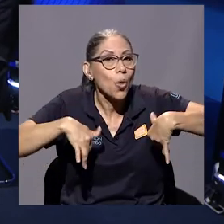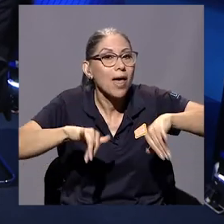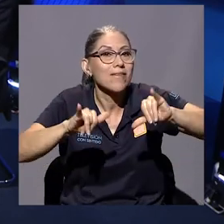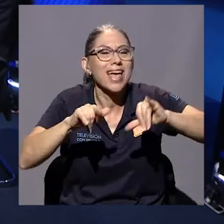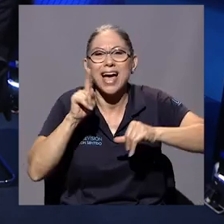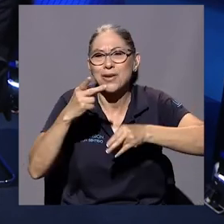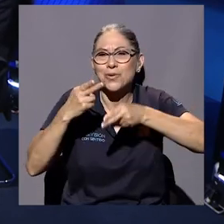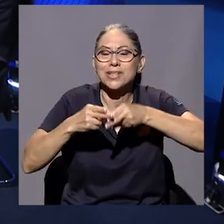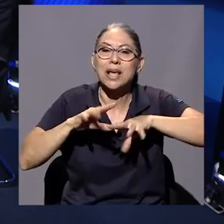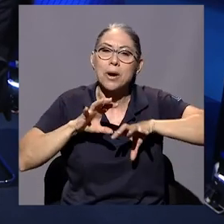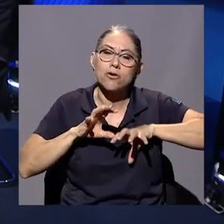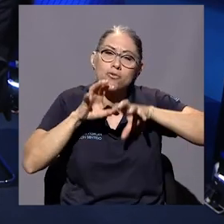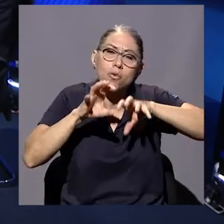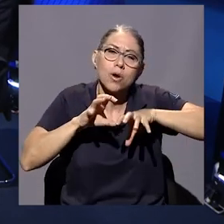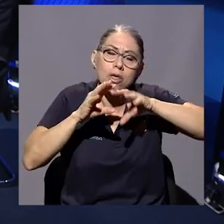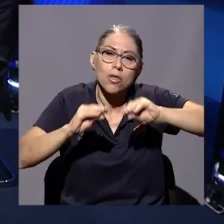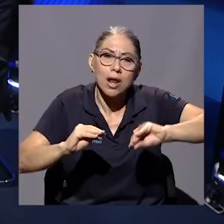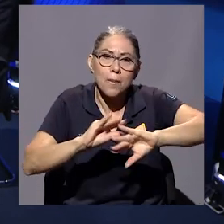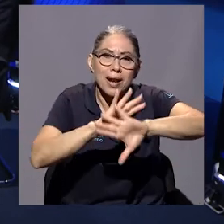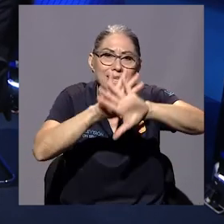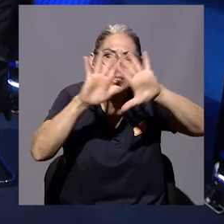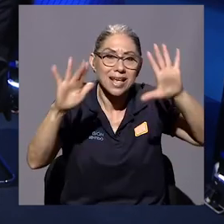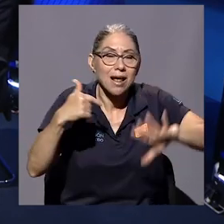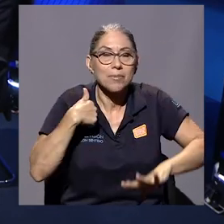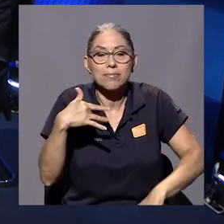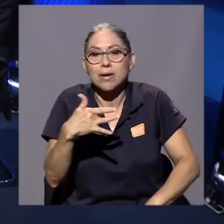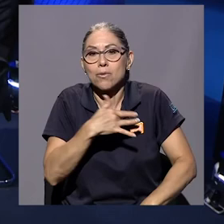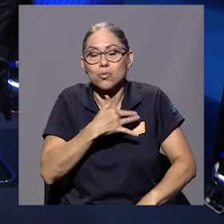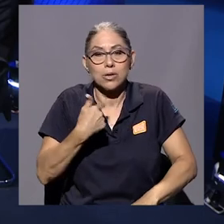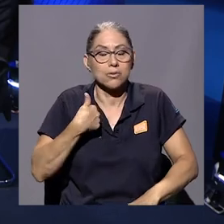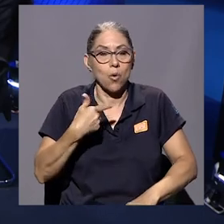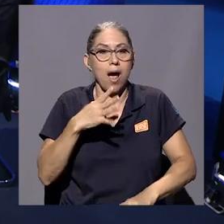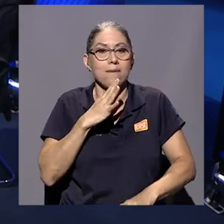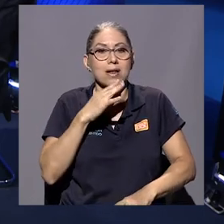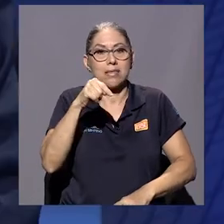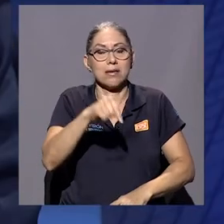Rugido al Amanecer, que es un texto que a me gusta mucho, que inclusive comenté en el pasado.